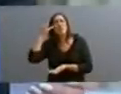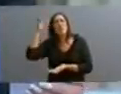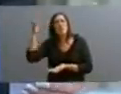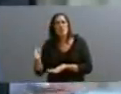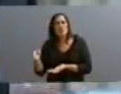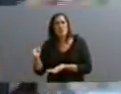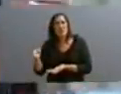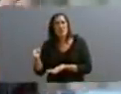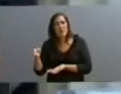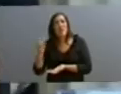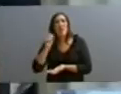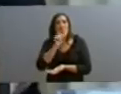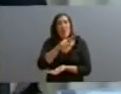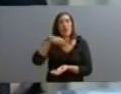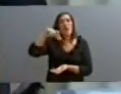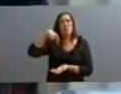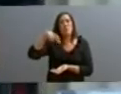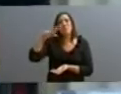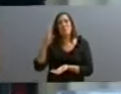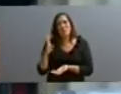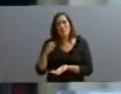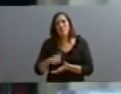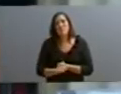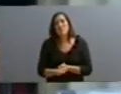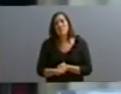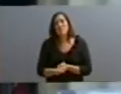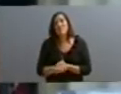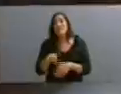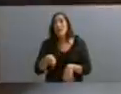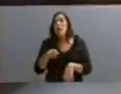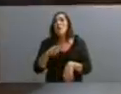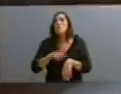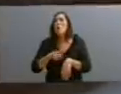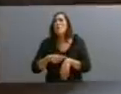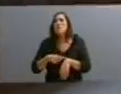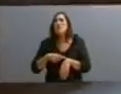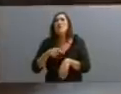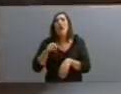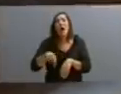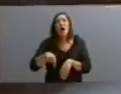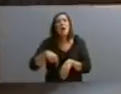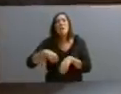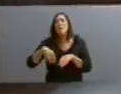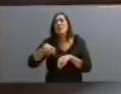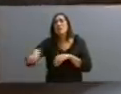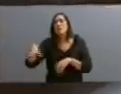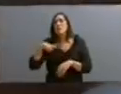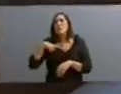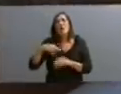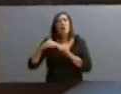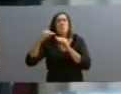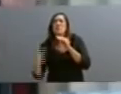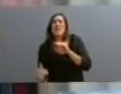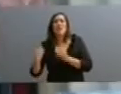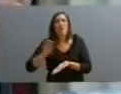del producto. Debe ser el momento de endeudamiento menor del sector privado. No solamente...